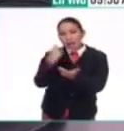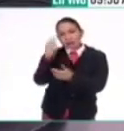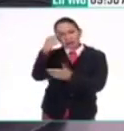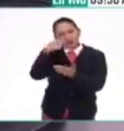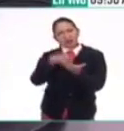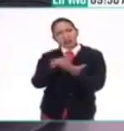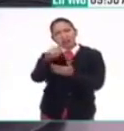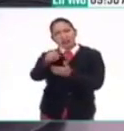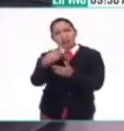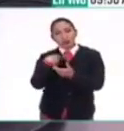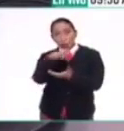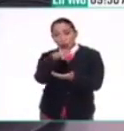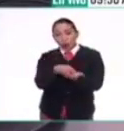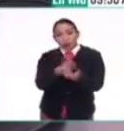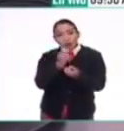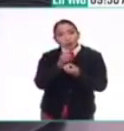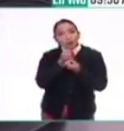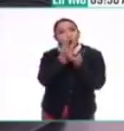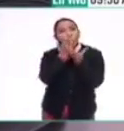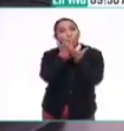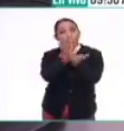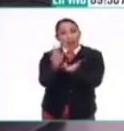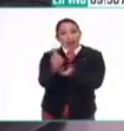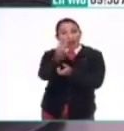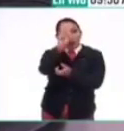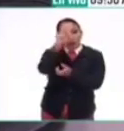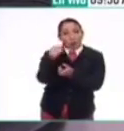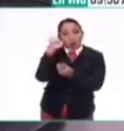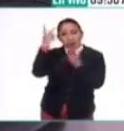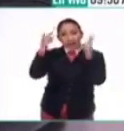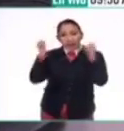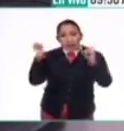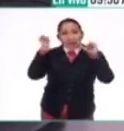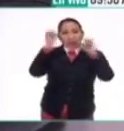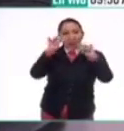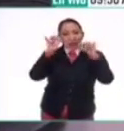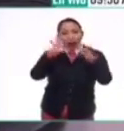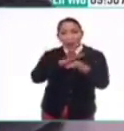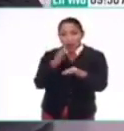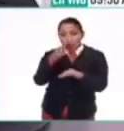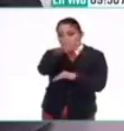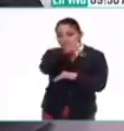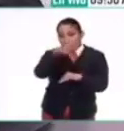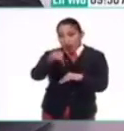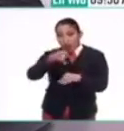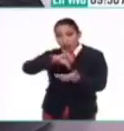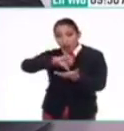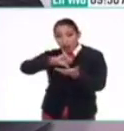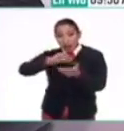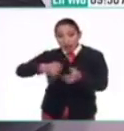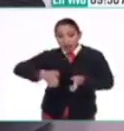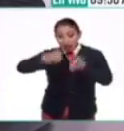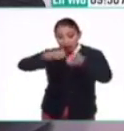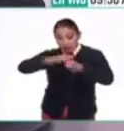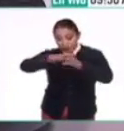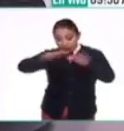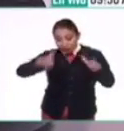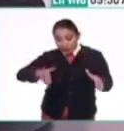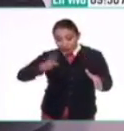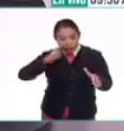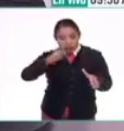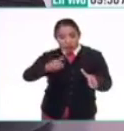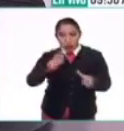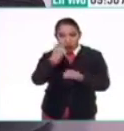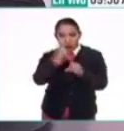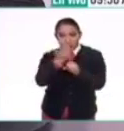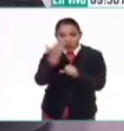considerar que estos adoratorios habían sido muy visitados. Hay una estructura arquitectónica en uno de ellos, que justamente